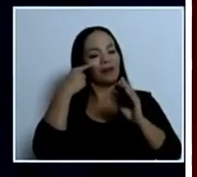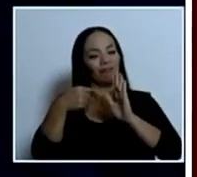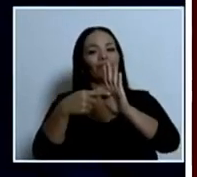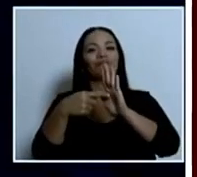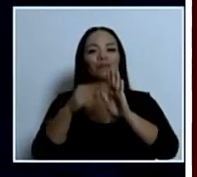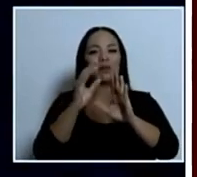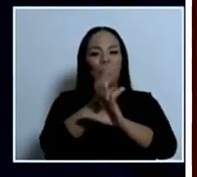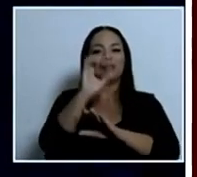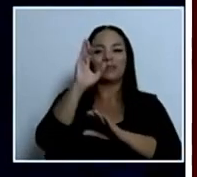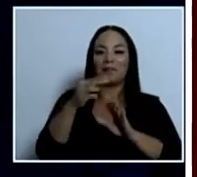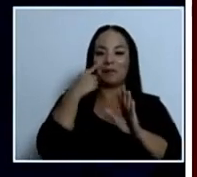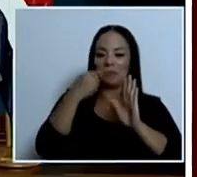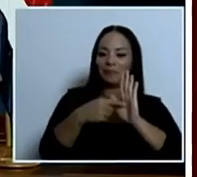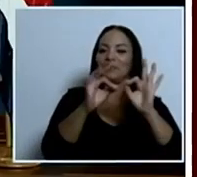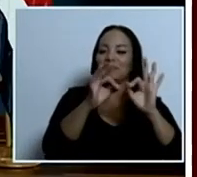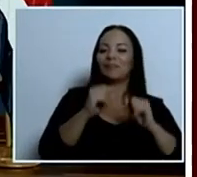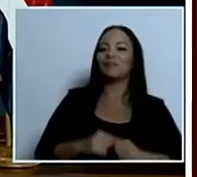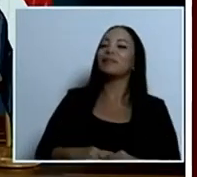vean qué coincidencia.